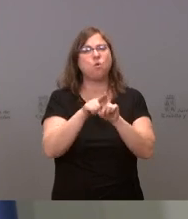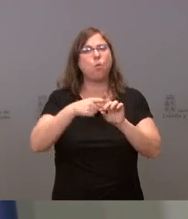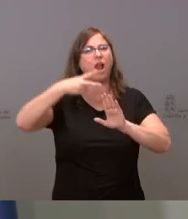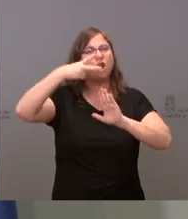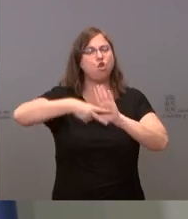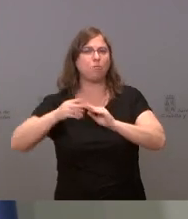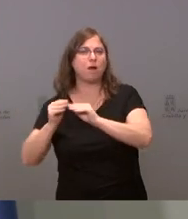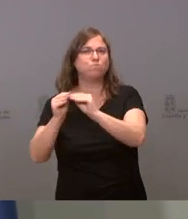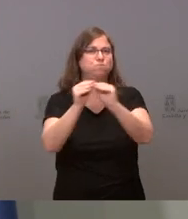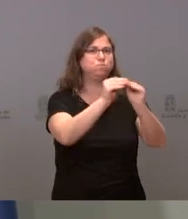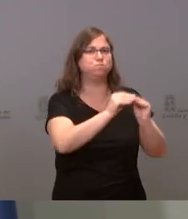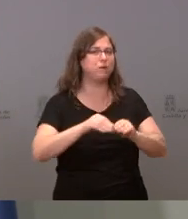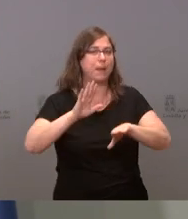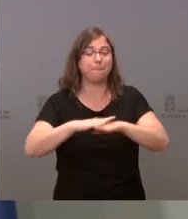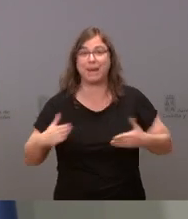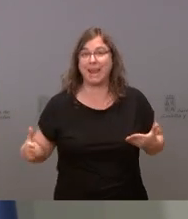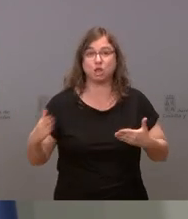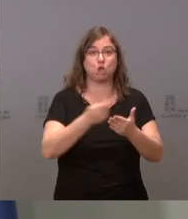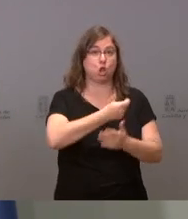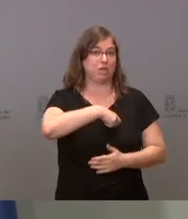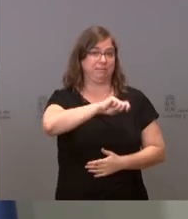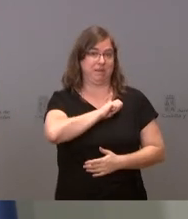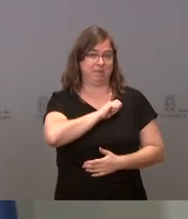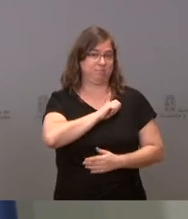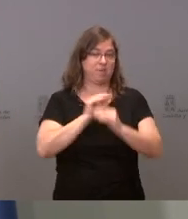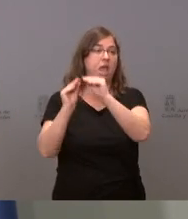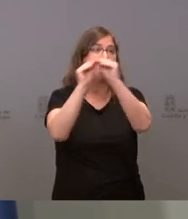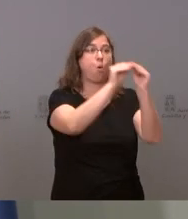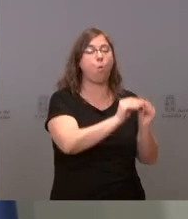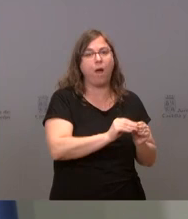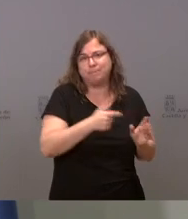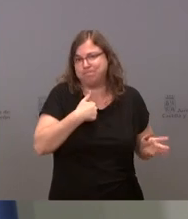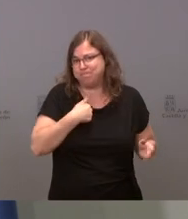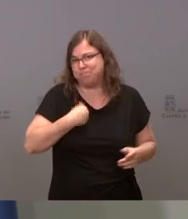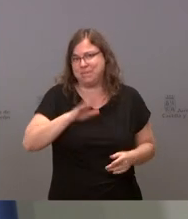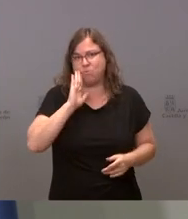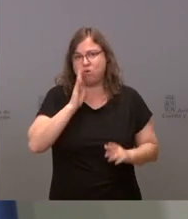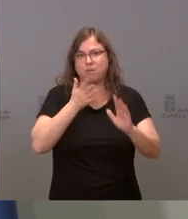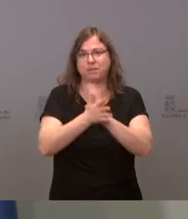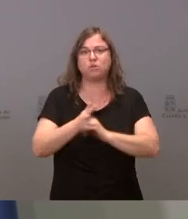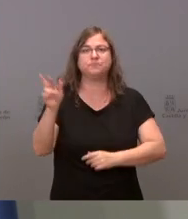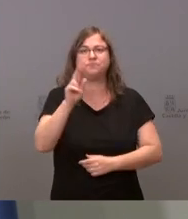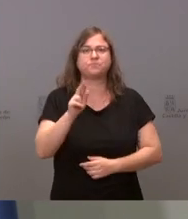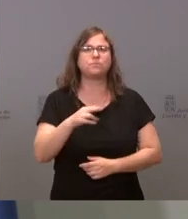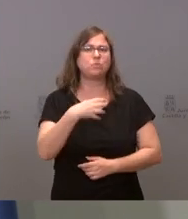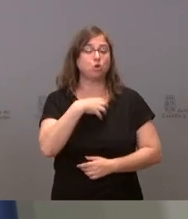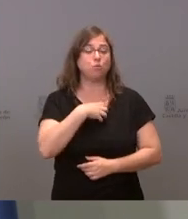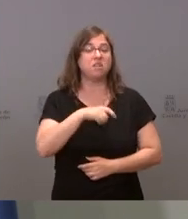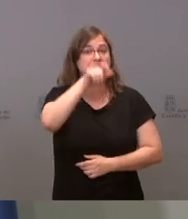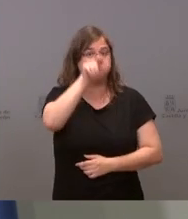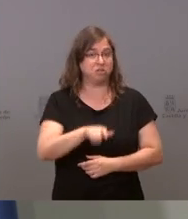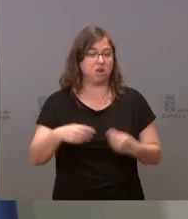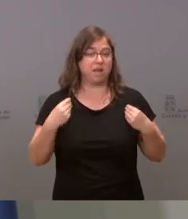uniforme para todo el territorio. Insisto, no puede ser que un ciudadano español